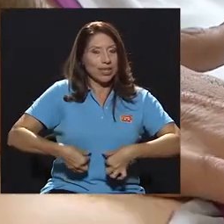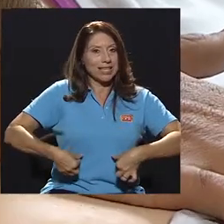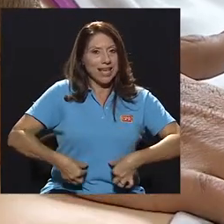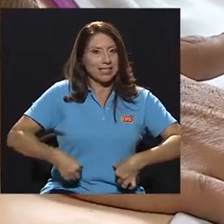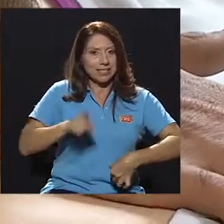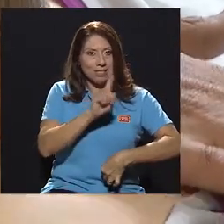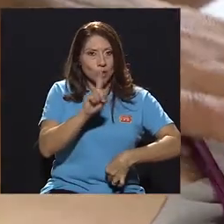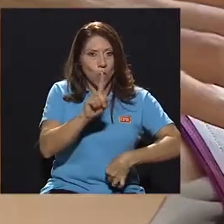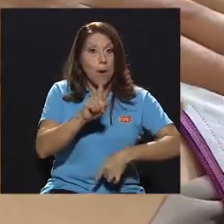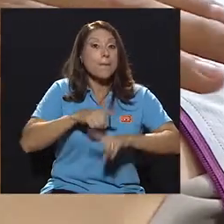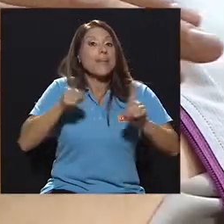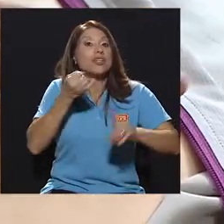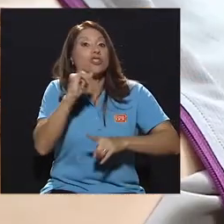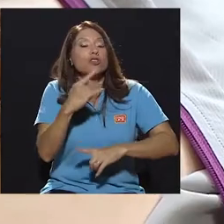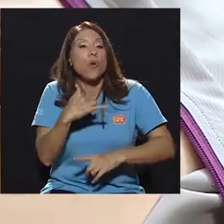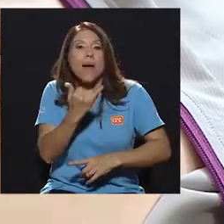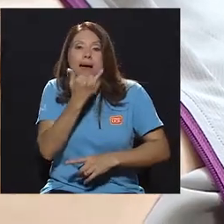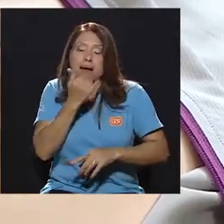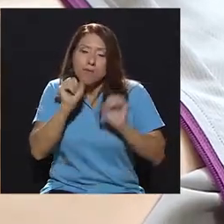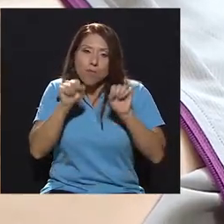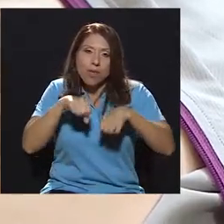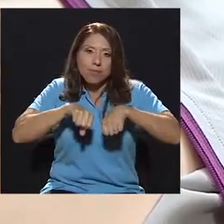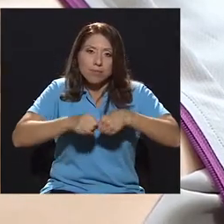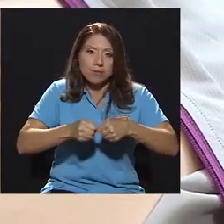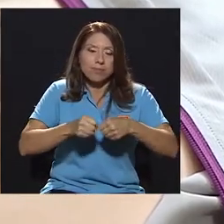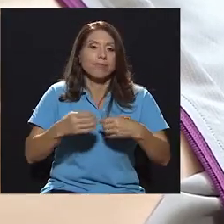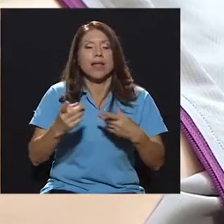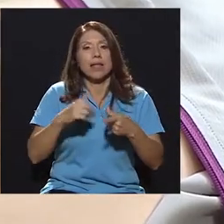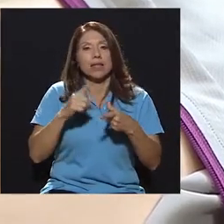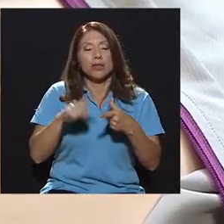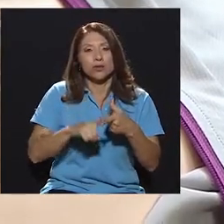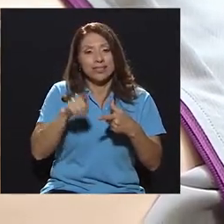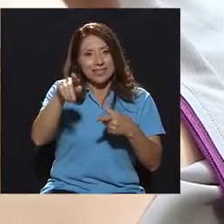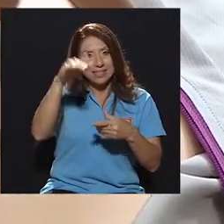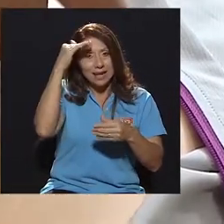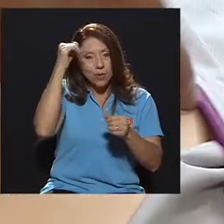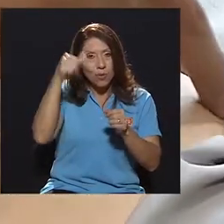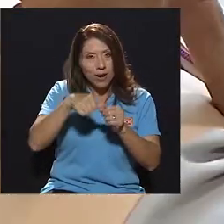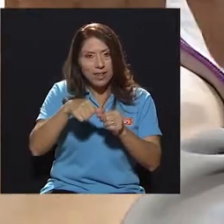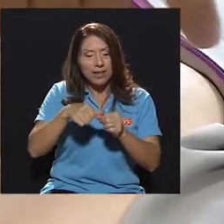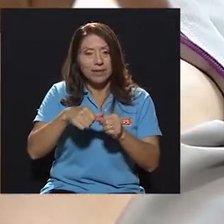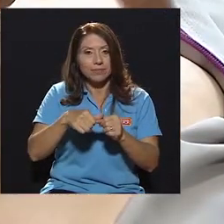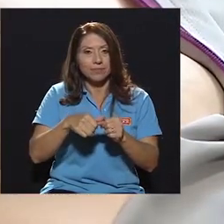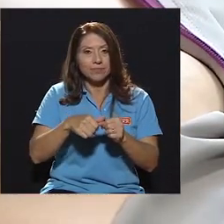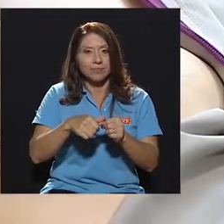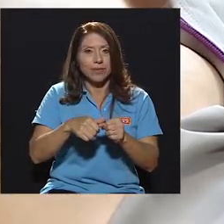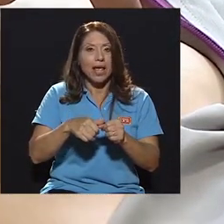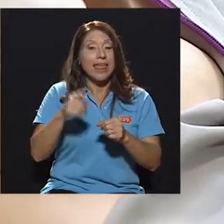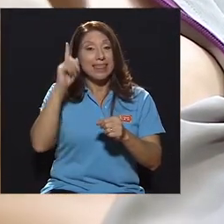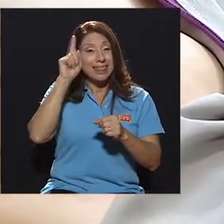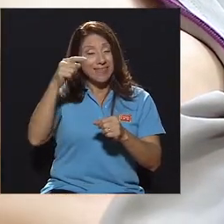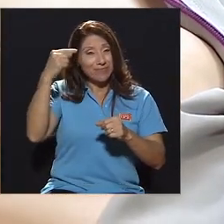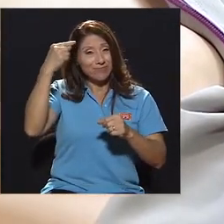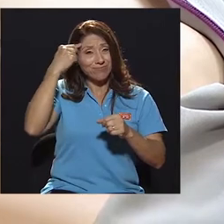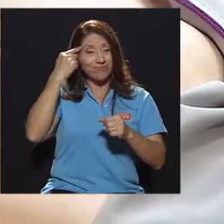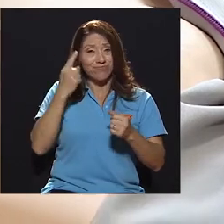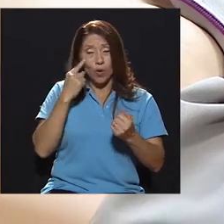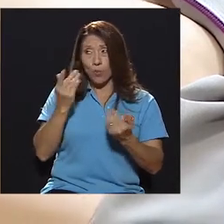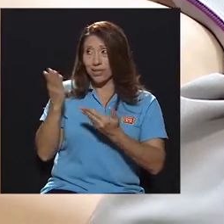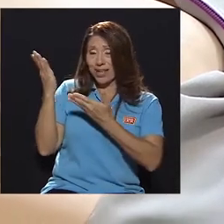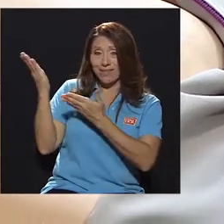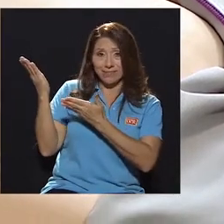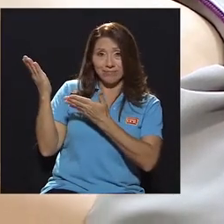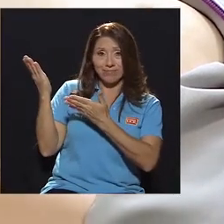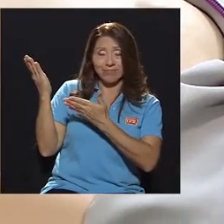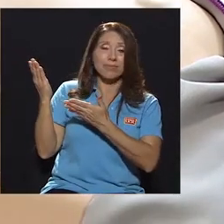algún otro punto sí voy a comprimir costillas y puedo fracturar una costilla. Entonces recuerden línea imaginaria